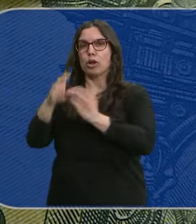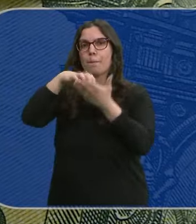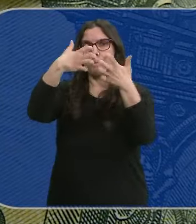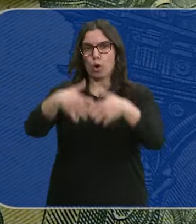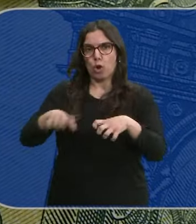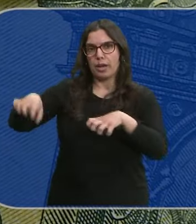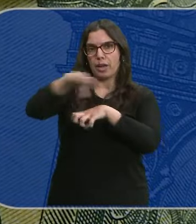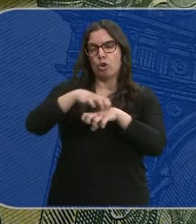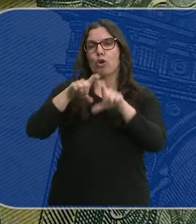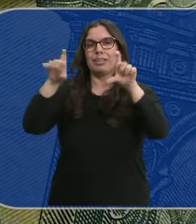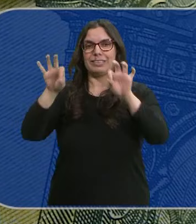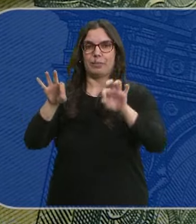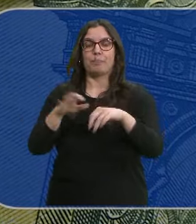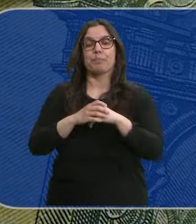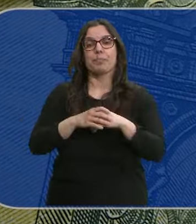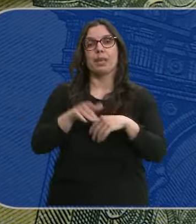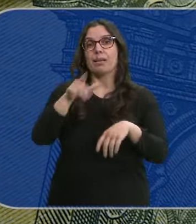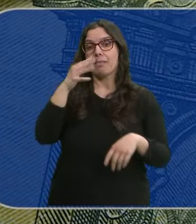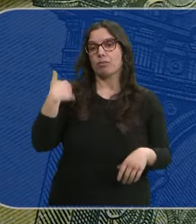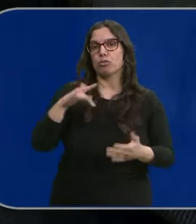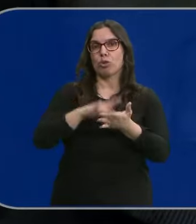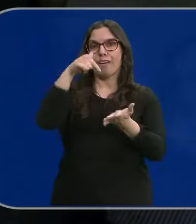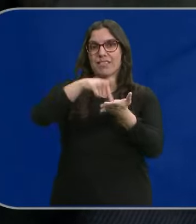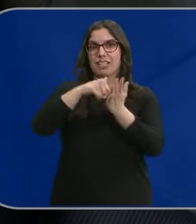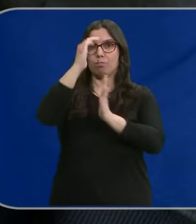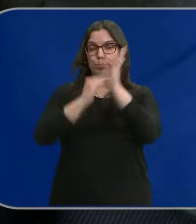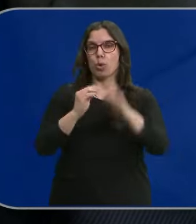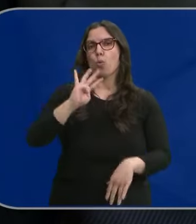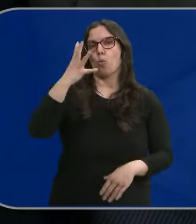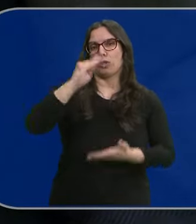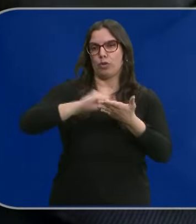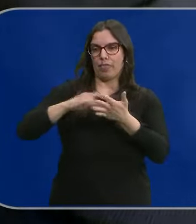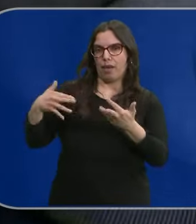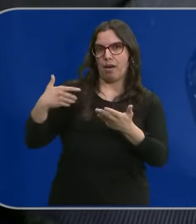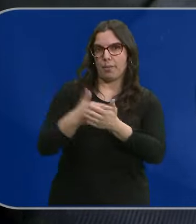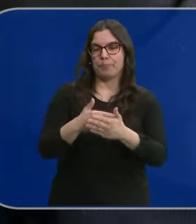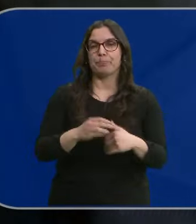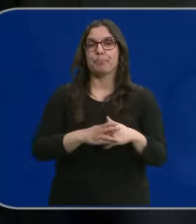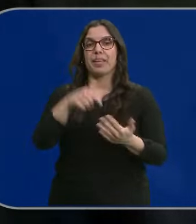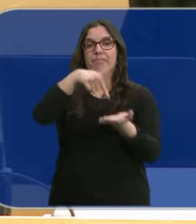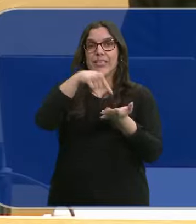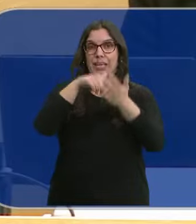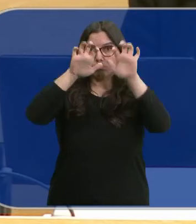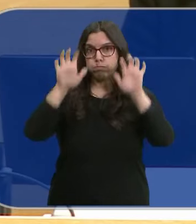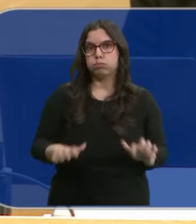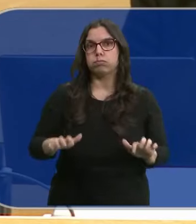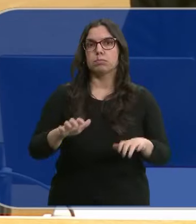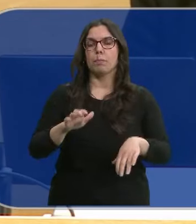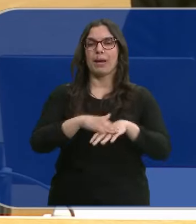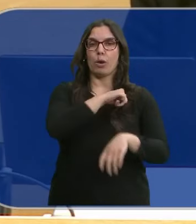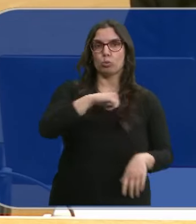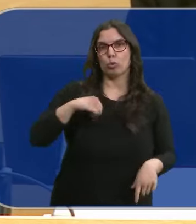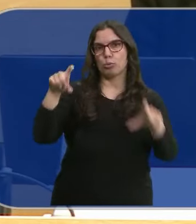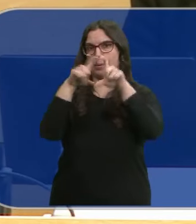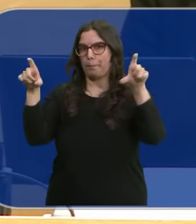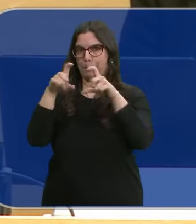e instalaciones empresariales. Y remarca que paralelamente es la cuarta rebaja fiscal que lleva a cabo la comunidad. Se reducen las cargas fiscales a autónomos